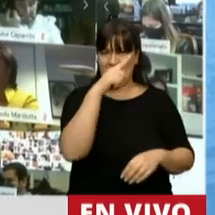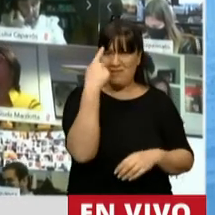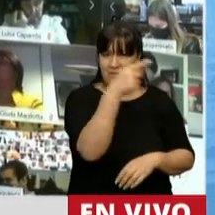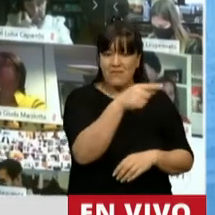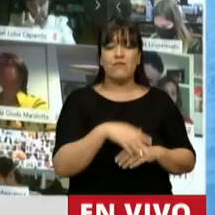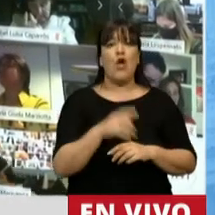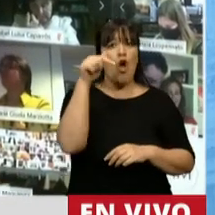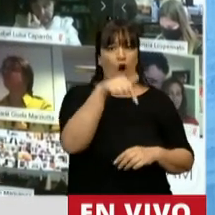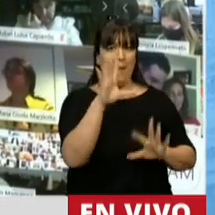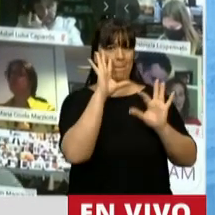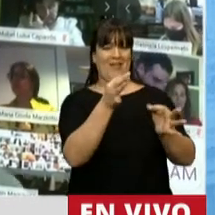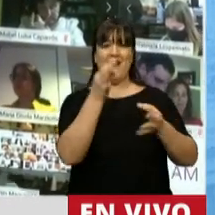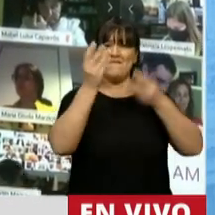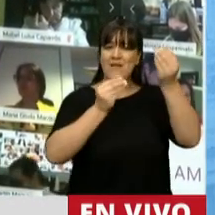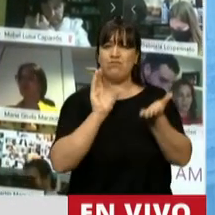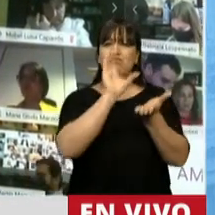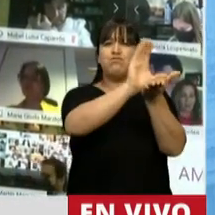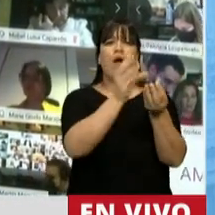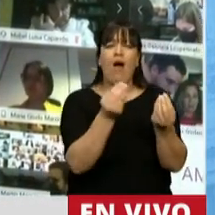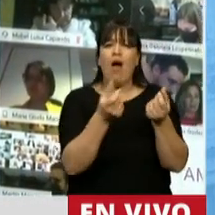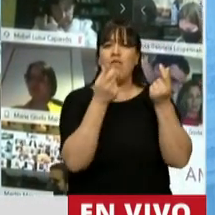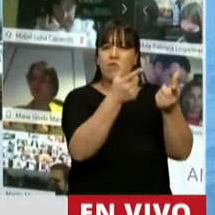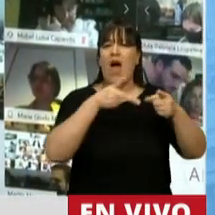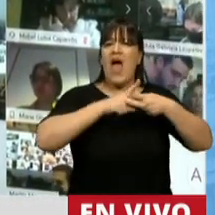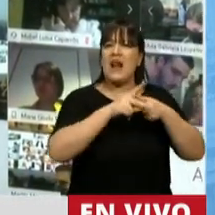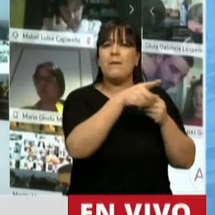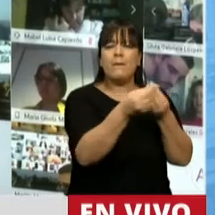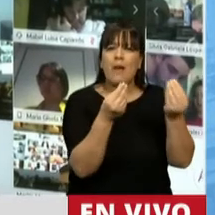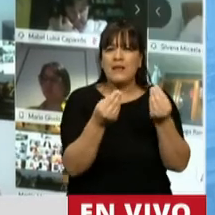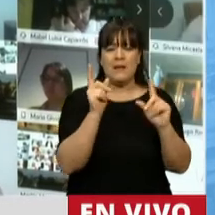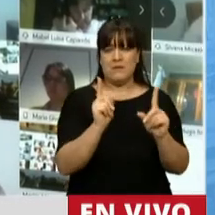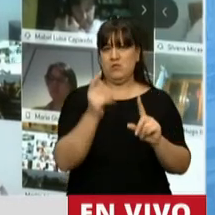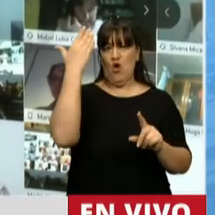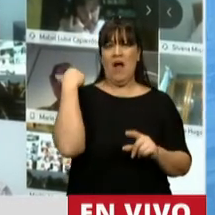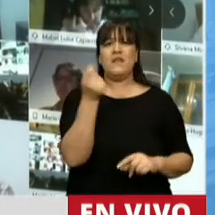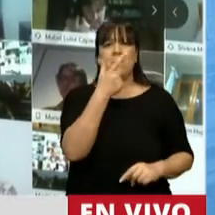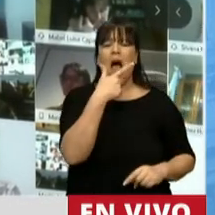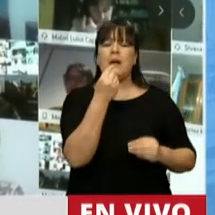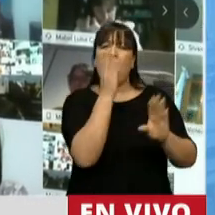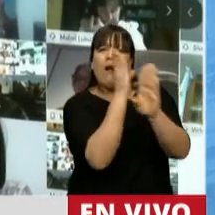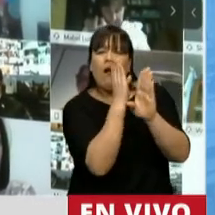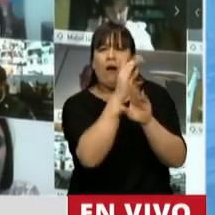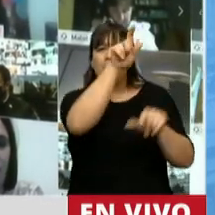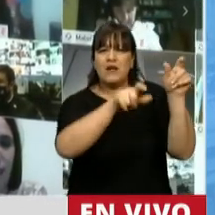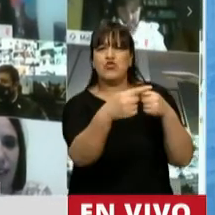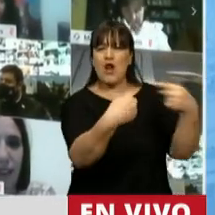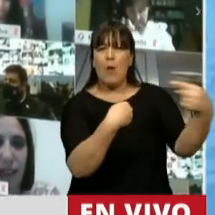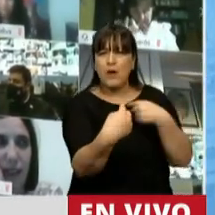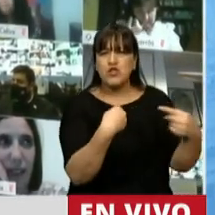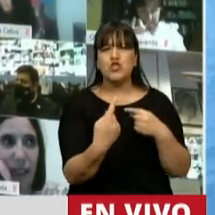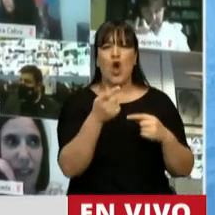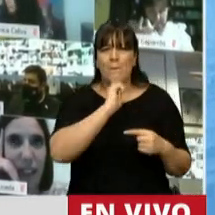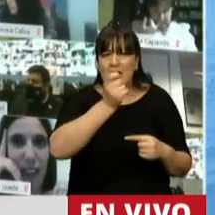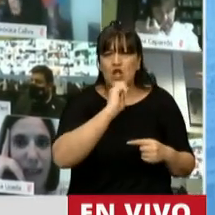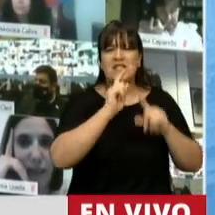que dicho financiamiento había servido de herramienta utilizada por el Gobierno de Macri para el espionaje de opositores, periodistas